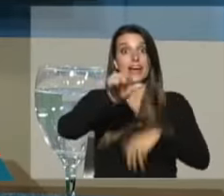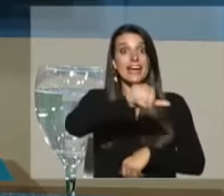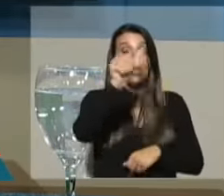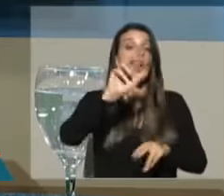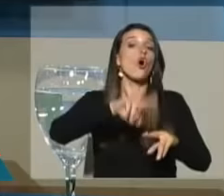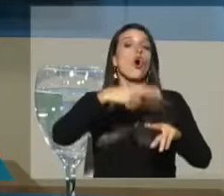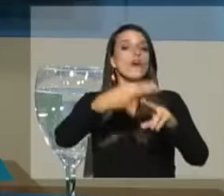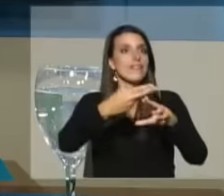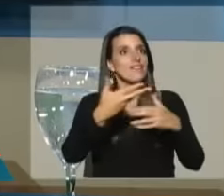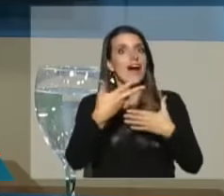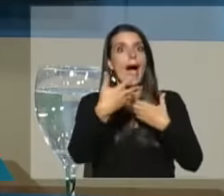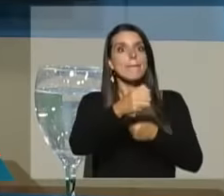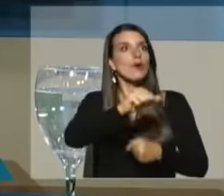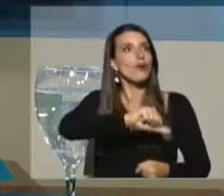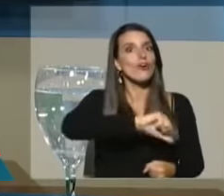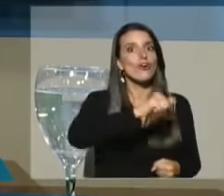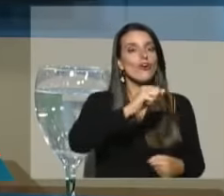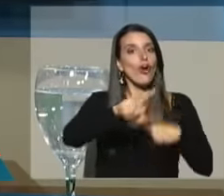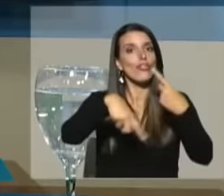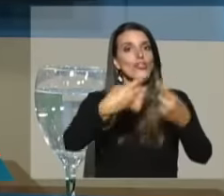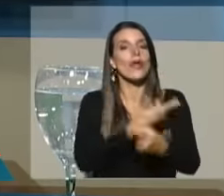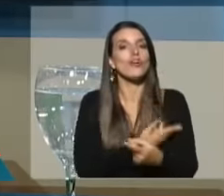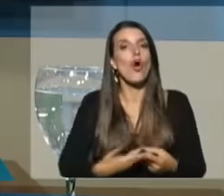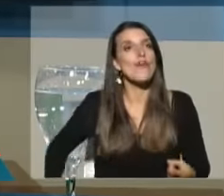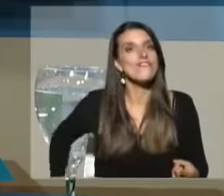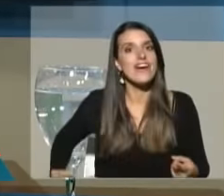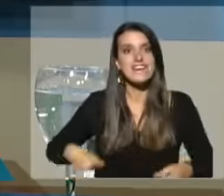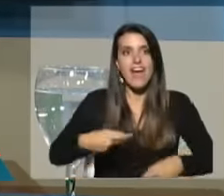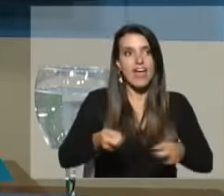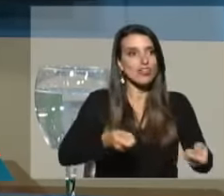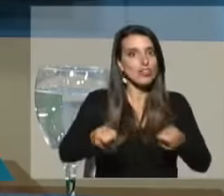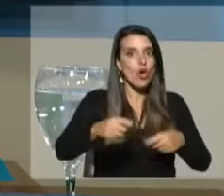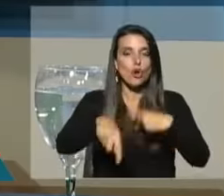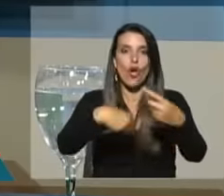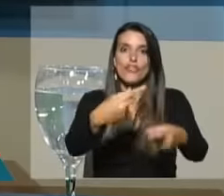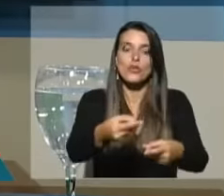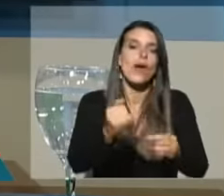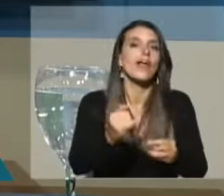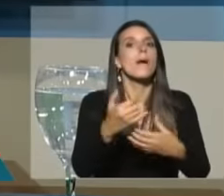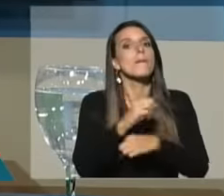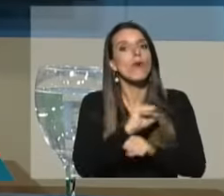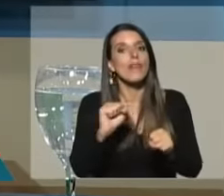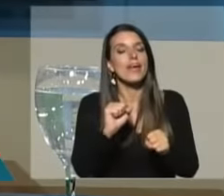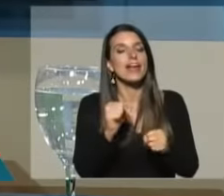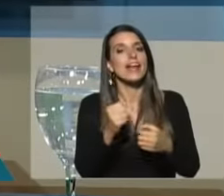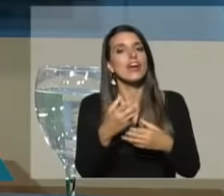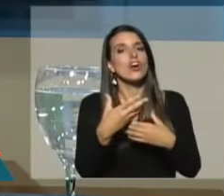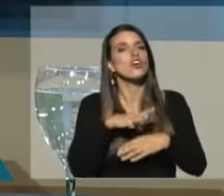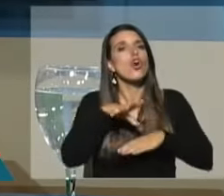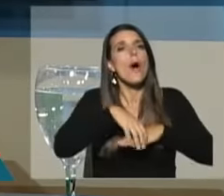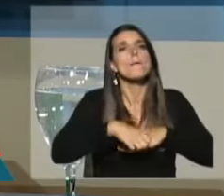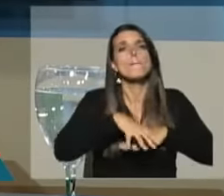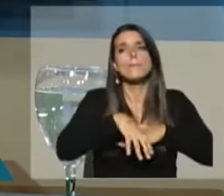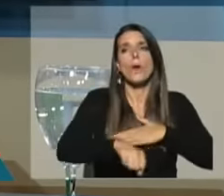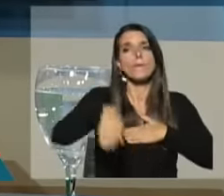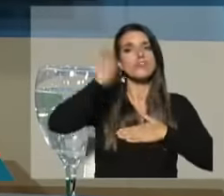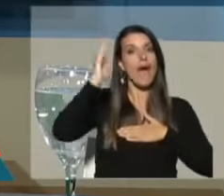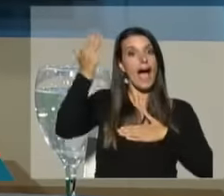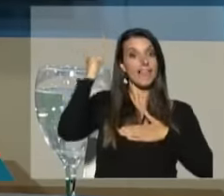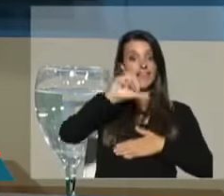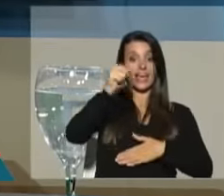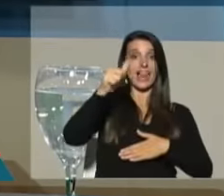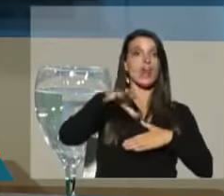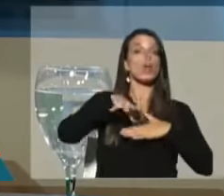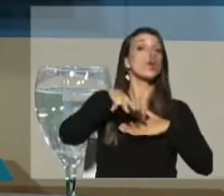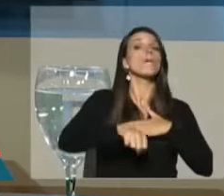para poder seguir gobernando para poder seguir aplicando los compromisos preelectorales que